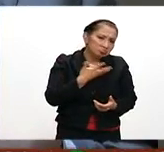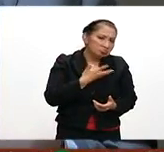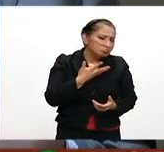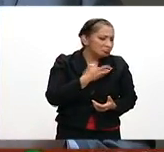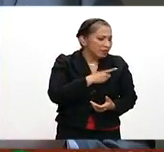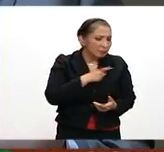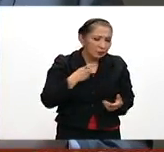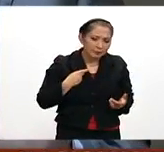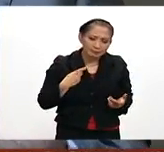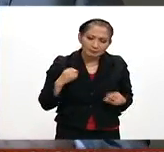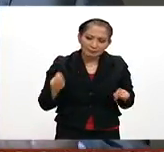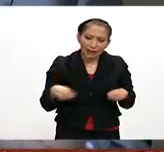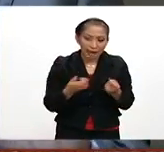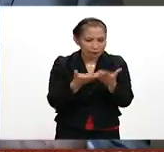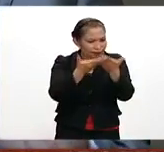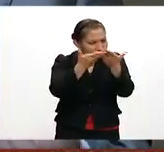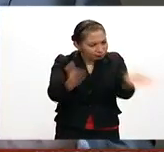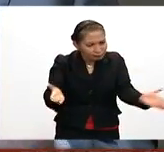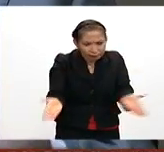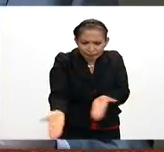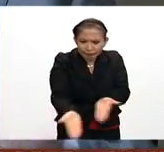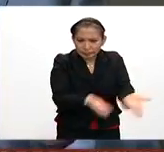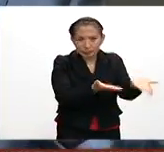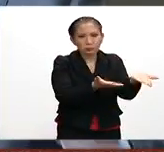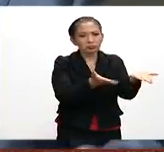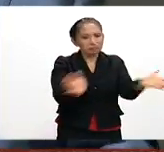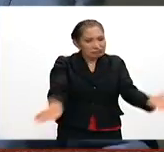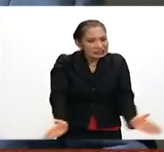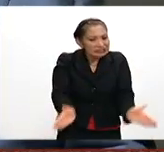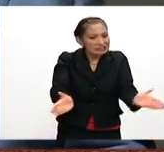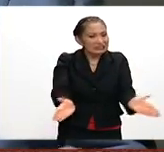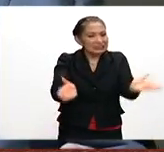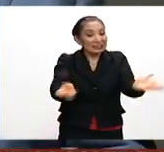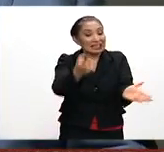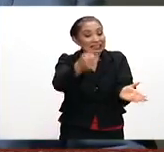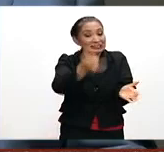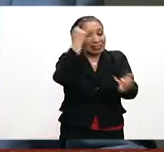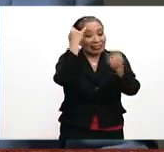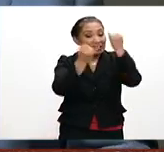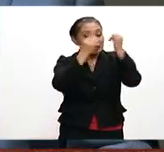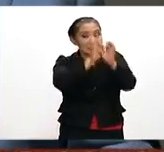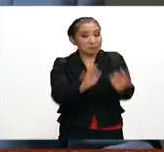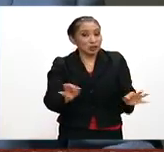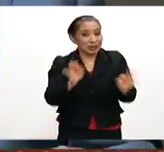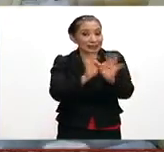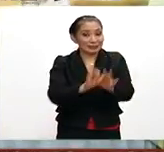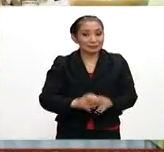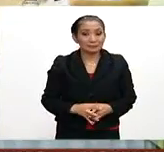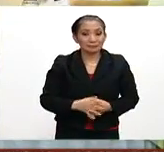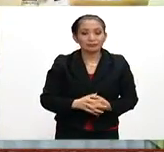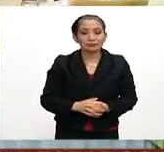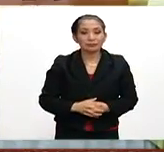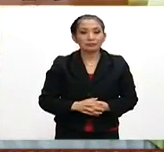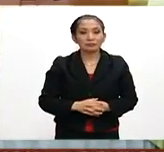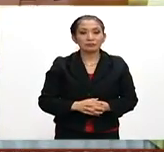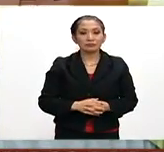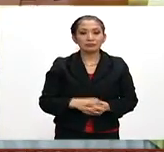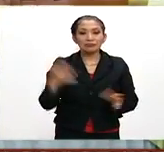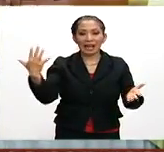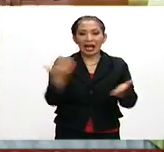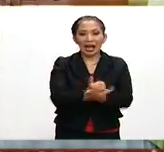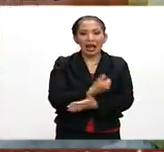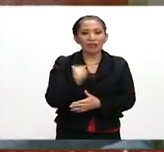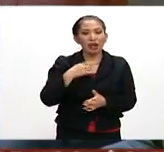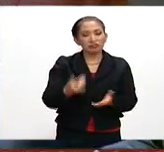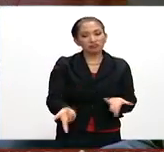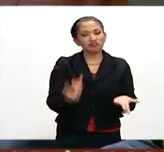darle cause, impulso a estas ideas tan importantes. Los ganadores